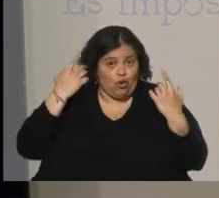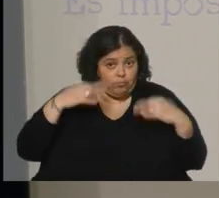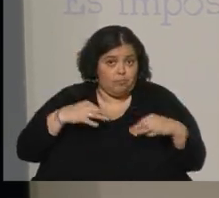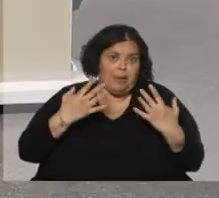punta. Bueno.